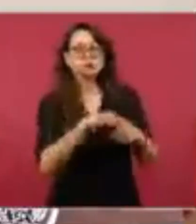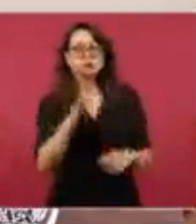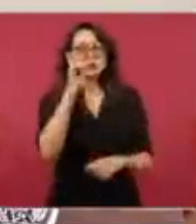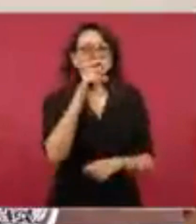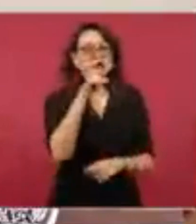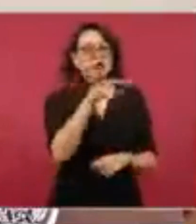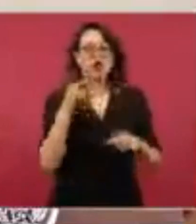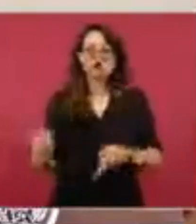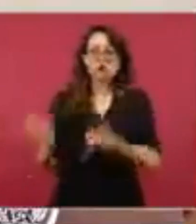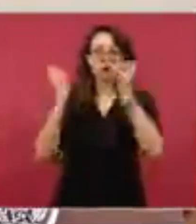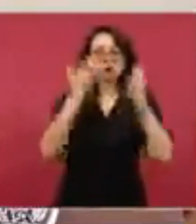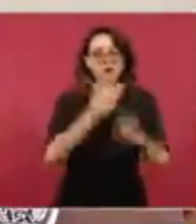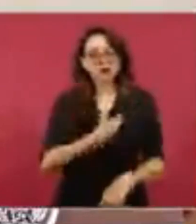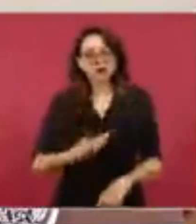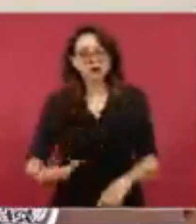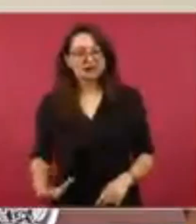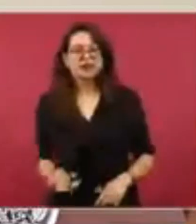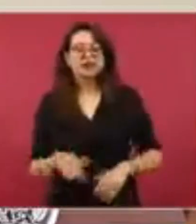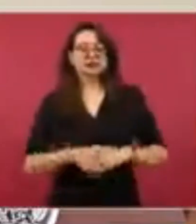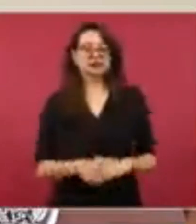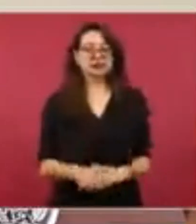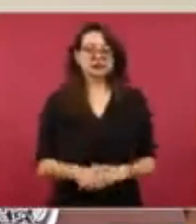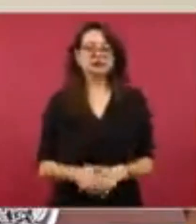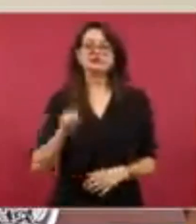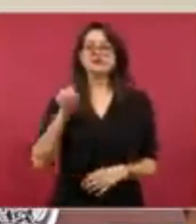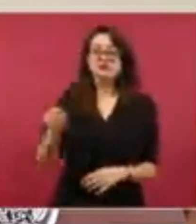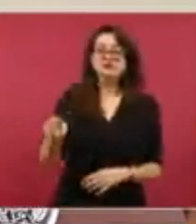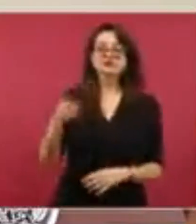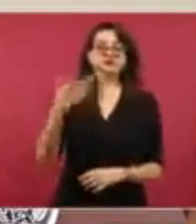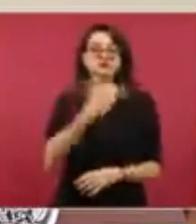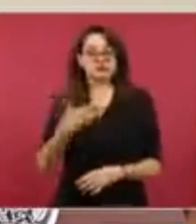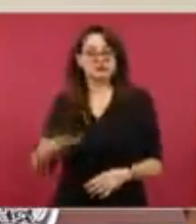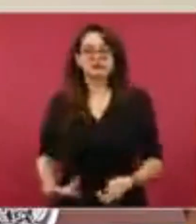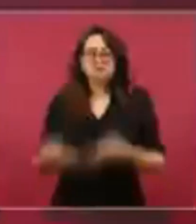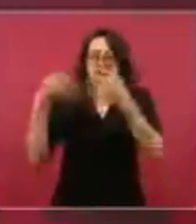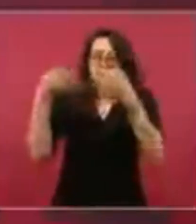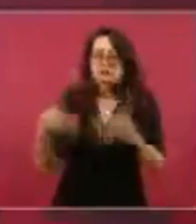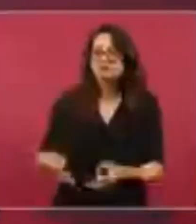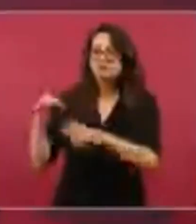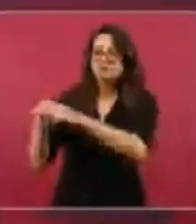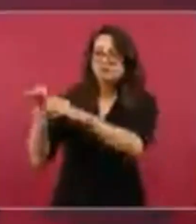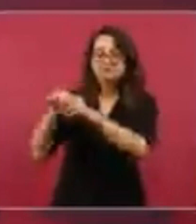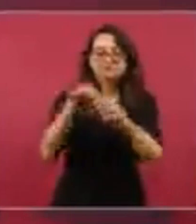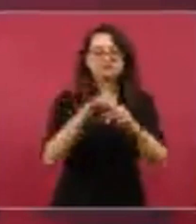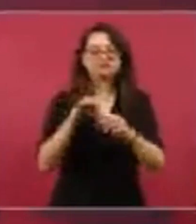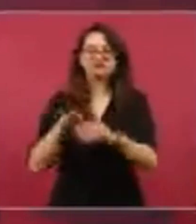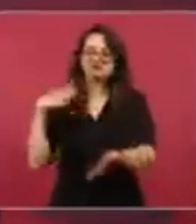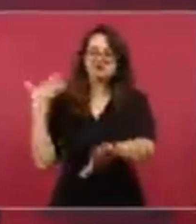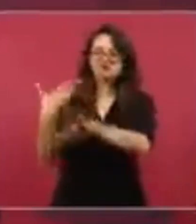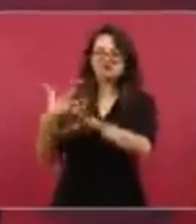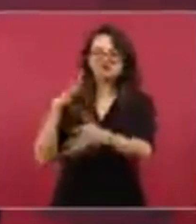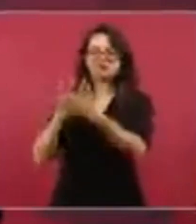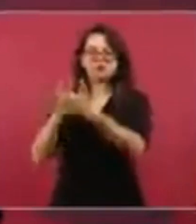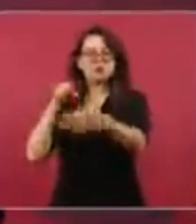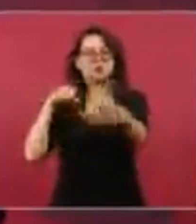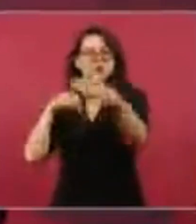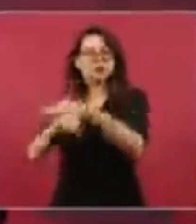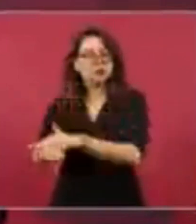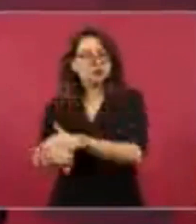serrano del Perú. Y lamentablemente